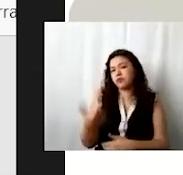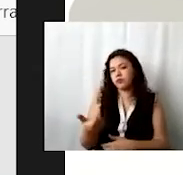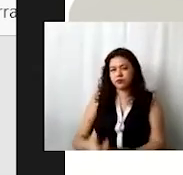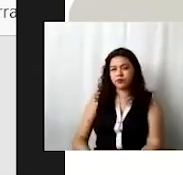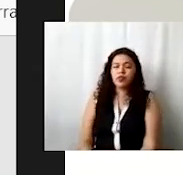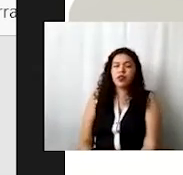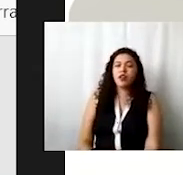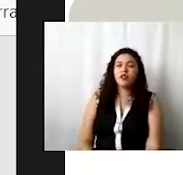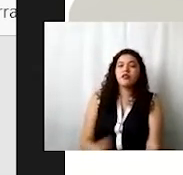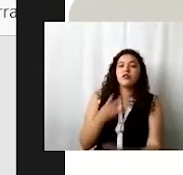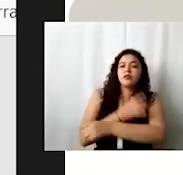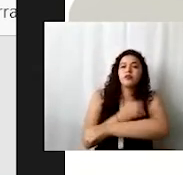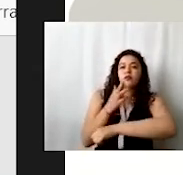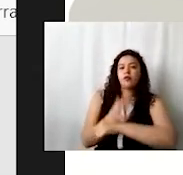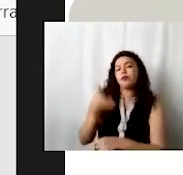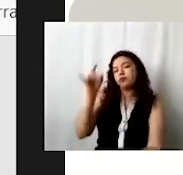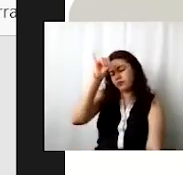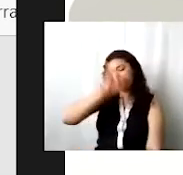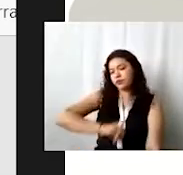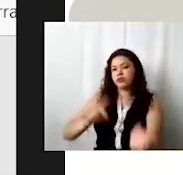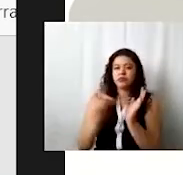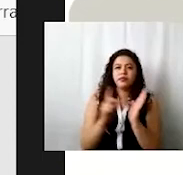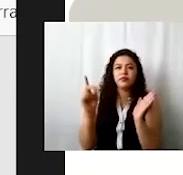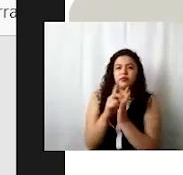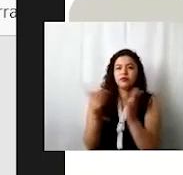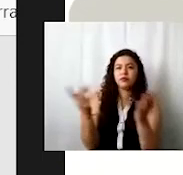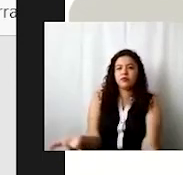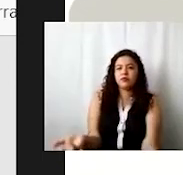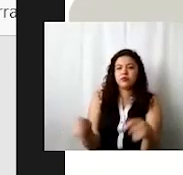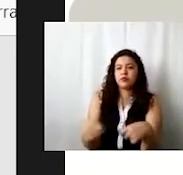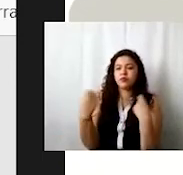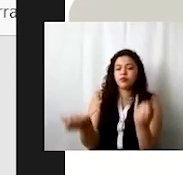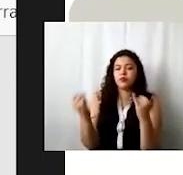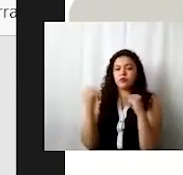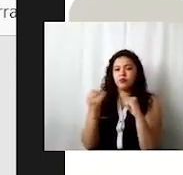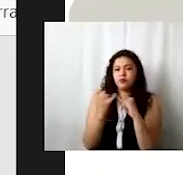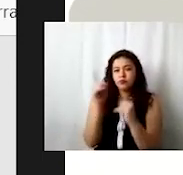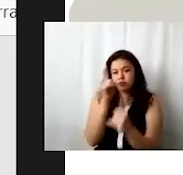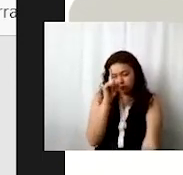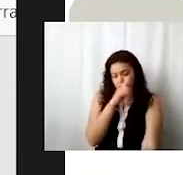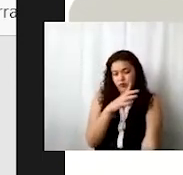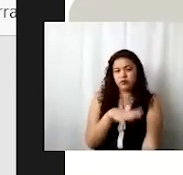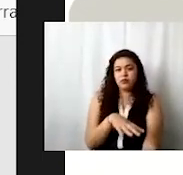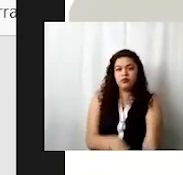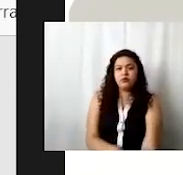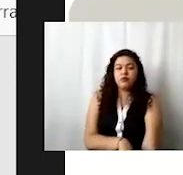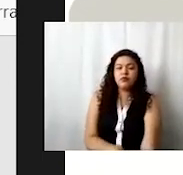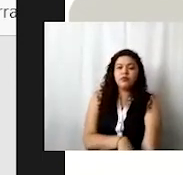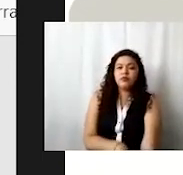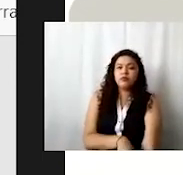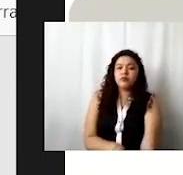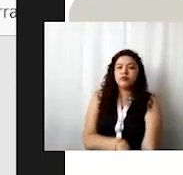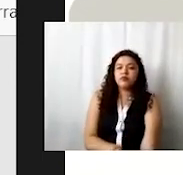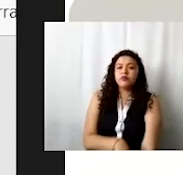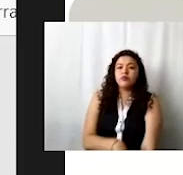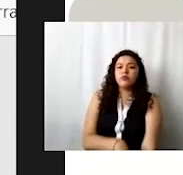el coordinador el jefe de departamento que tiene asignada a la institución y el asesor entonces a este asesor financiero es al que se